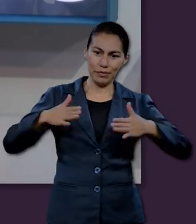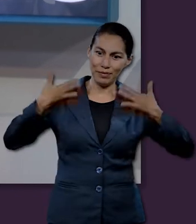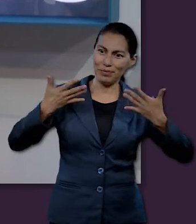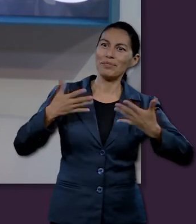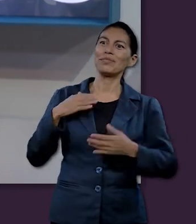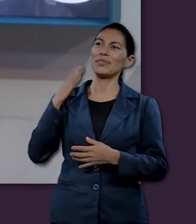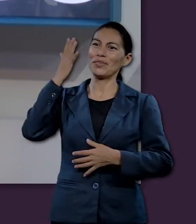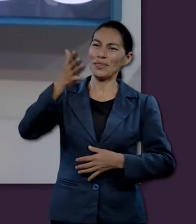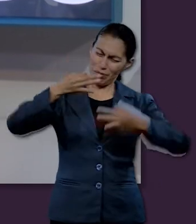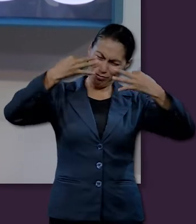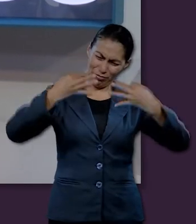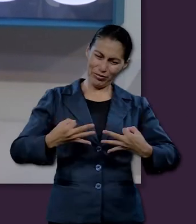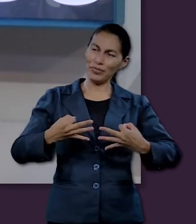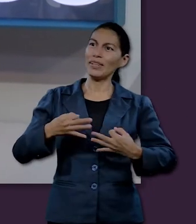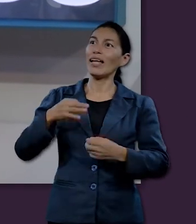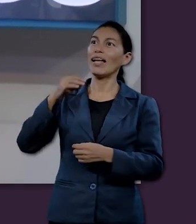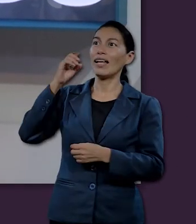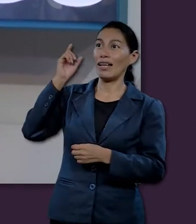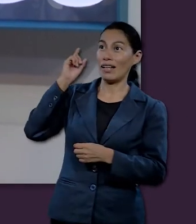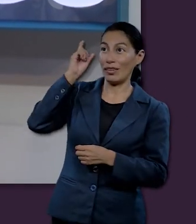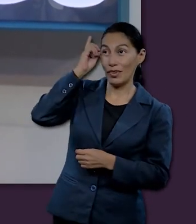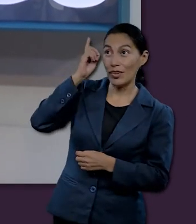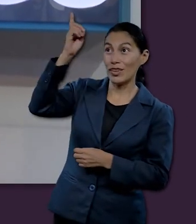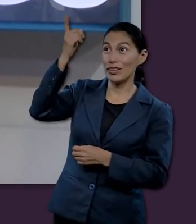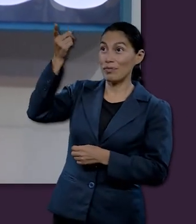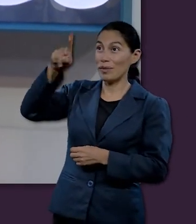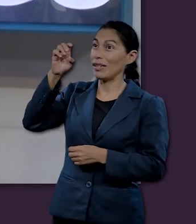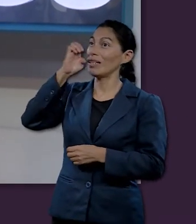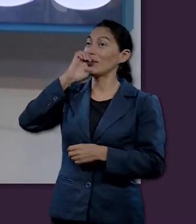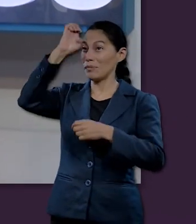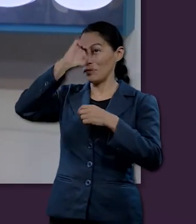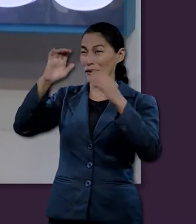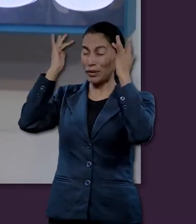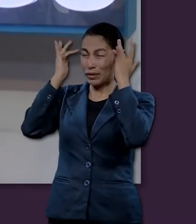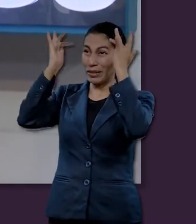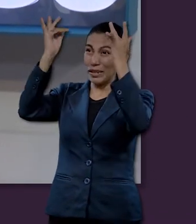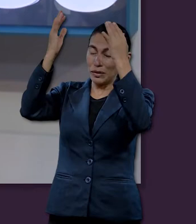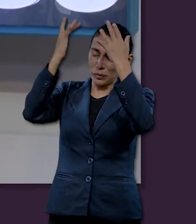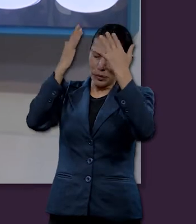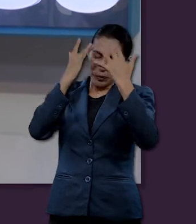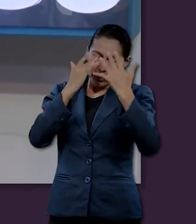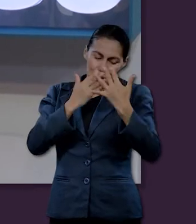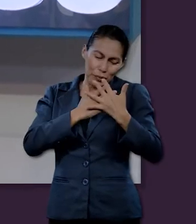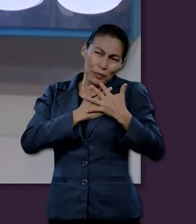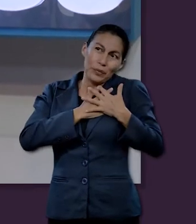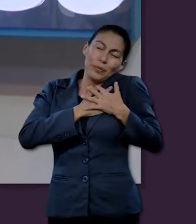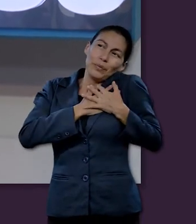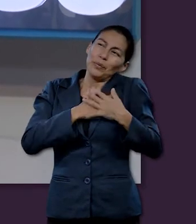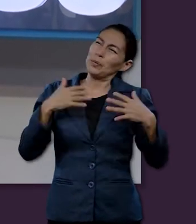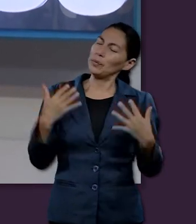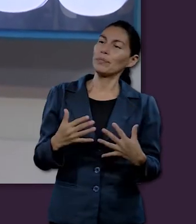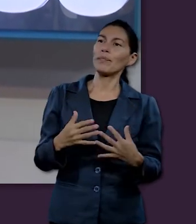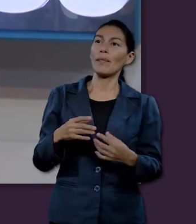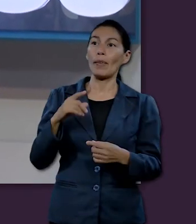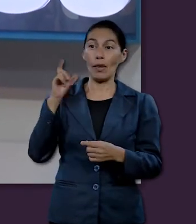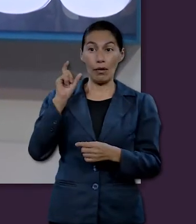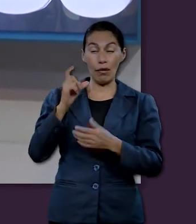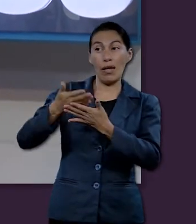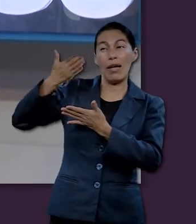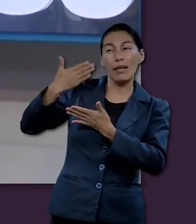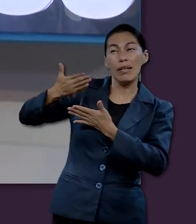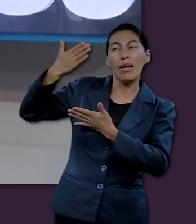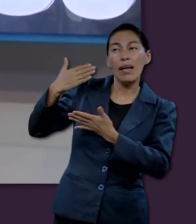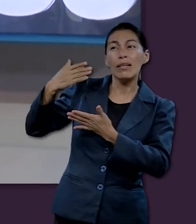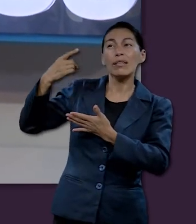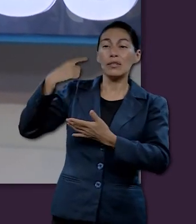Y esta esperanza no nos defrauda, porque Dios ha derramado su amor en nuestro corazón por el Espíritu Santo